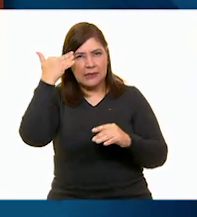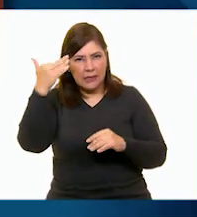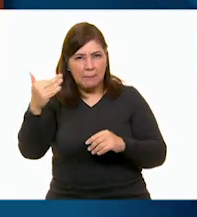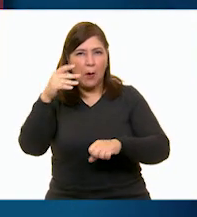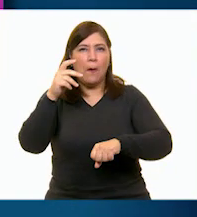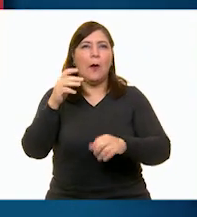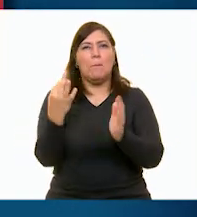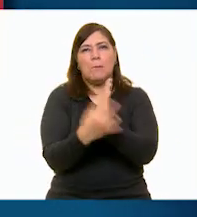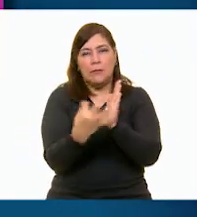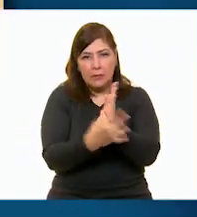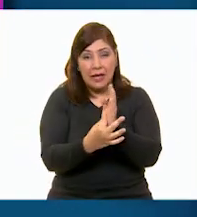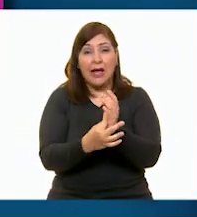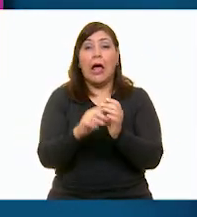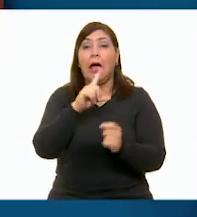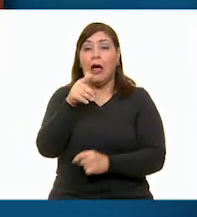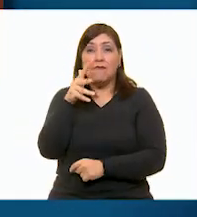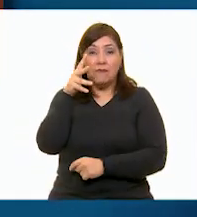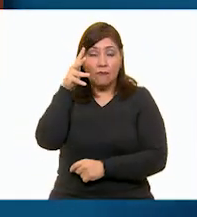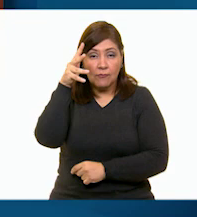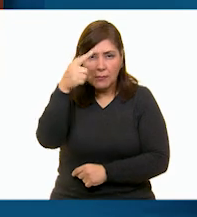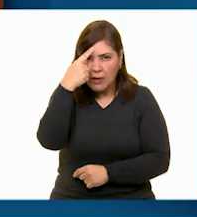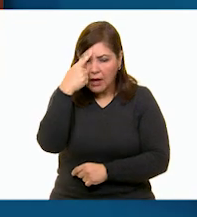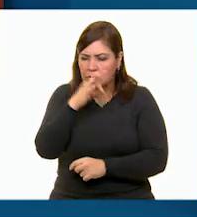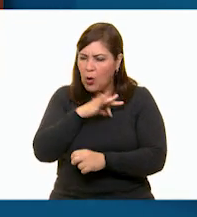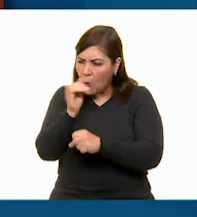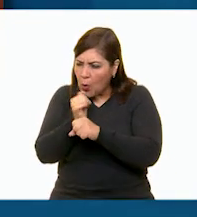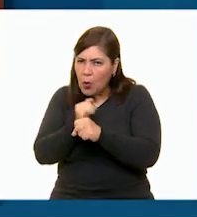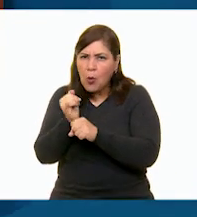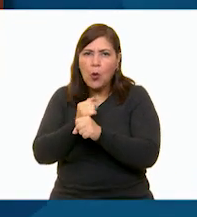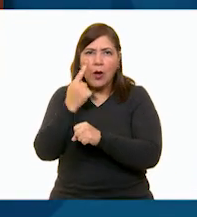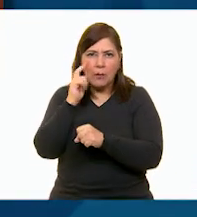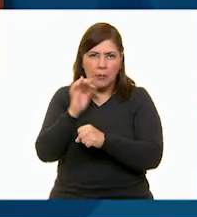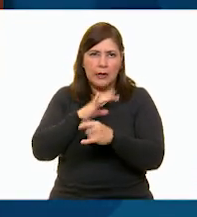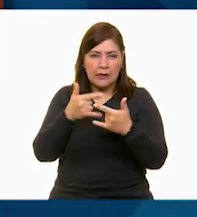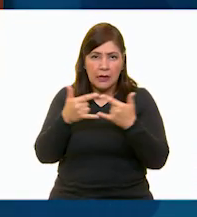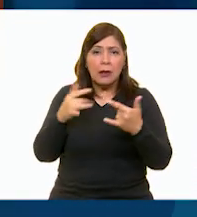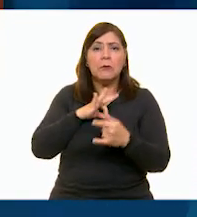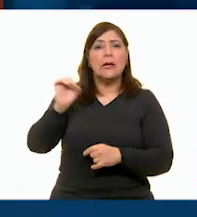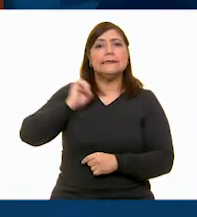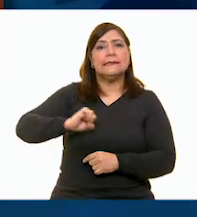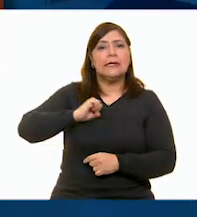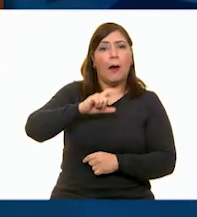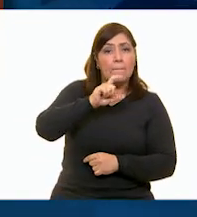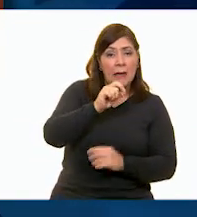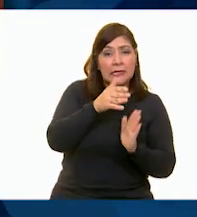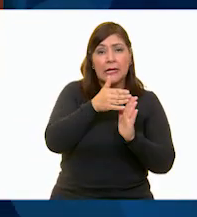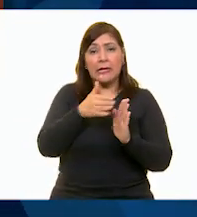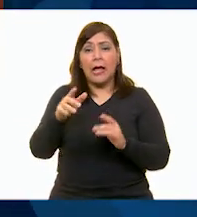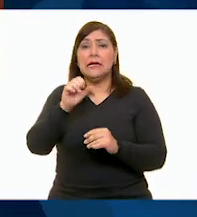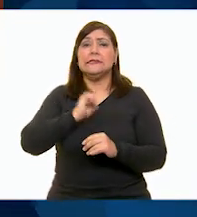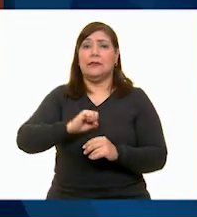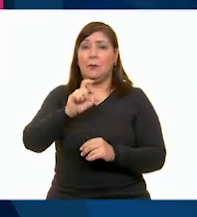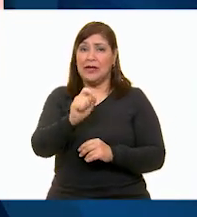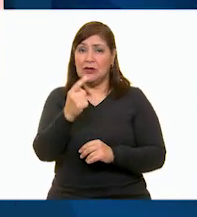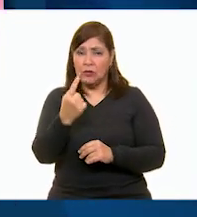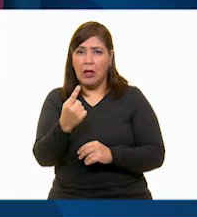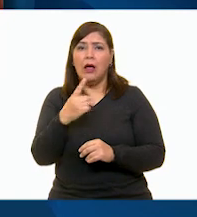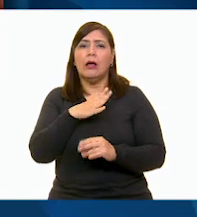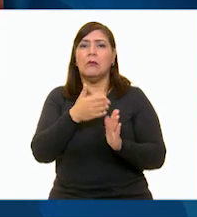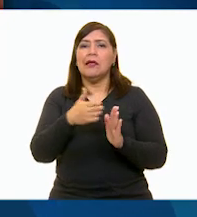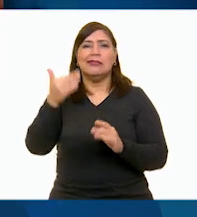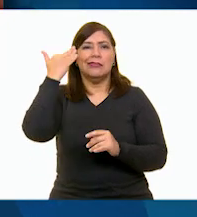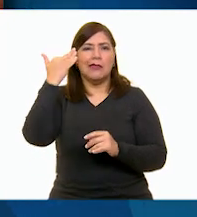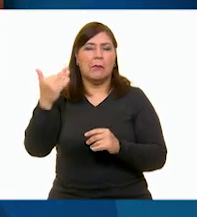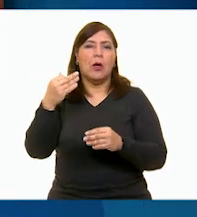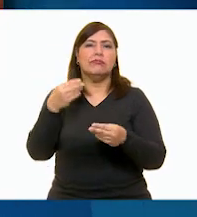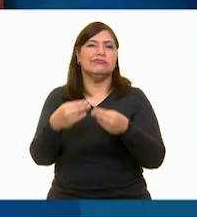en el futuro, quienes se dedican a estudiar la historia podrán nombrar al siglo XX y a lo que va del XXI como la edad del